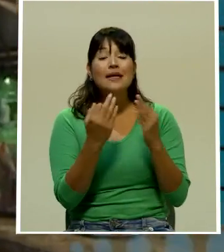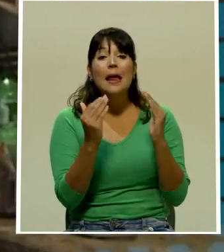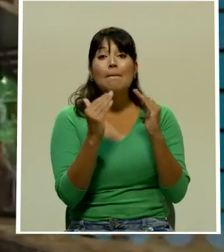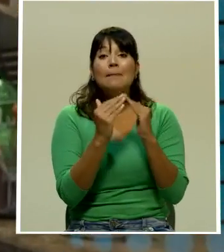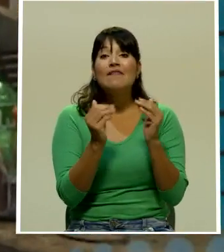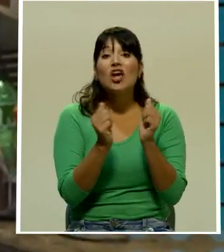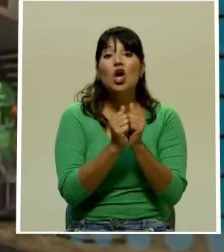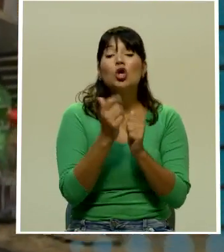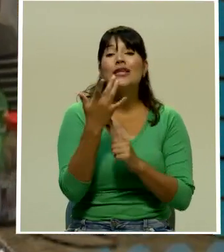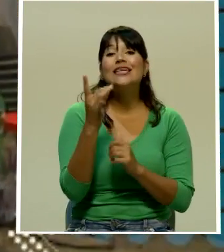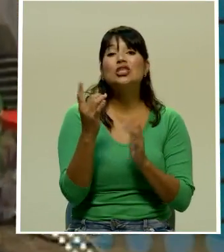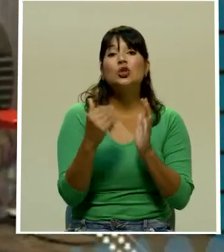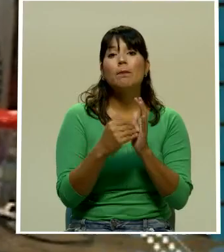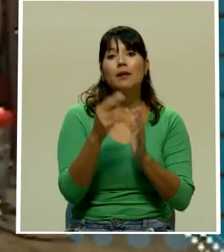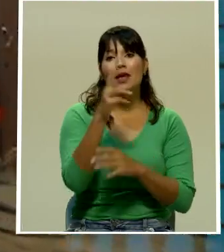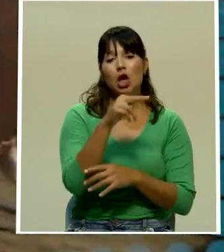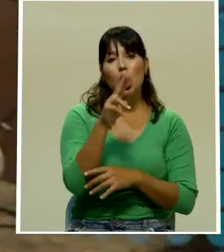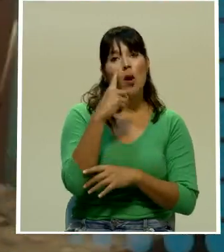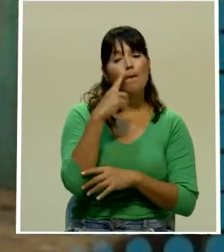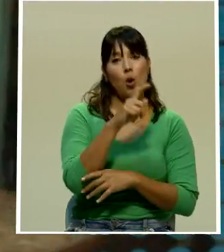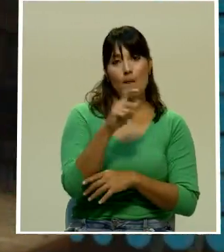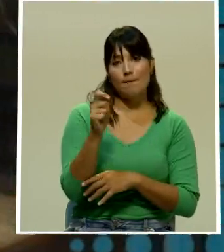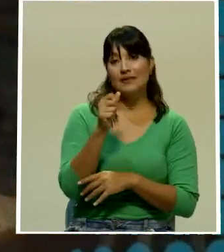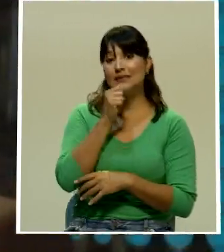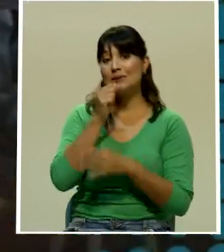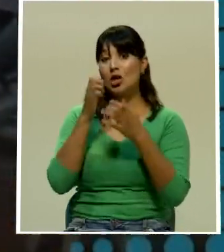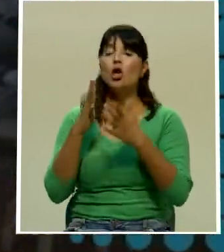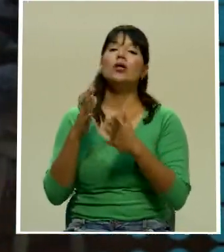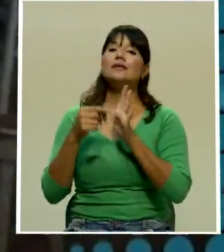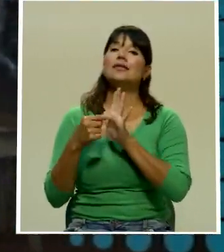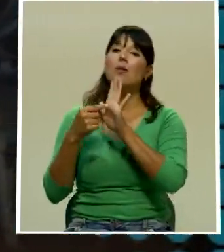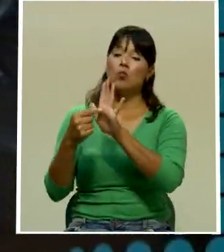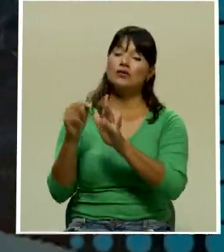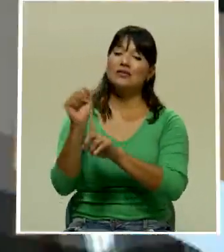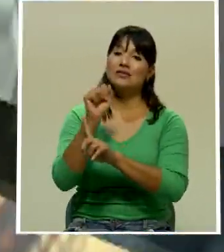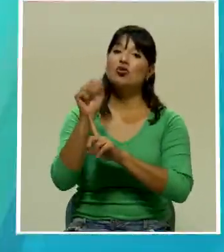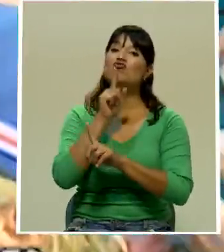periodista Ana Marta Arce nos muestra esa realidad que viven miles de costarricenses.